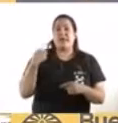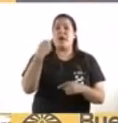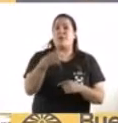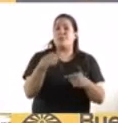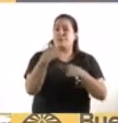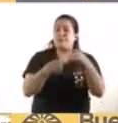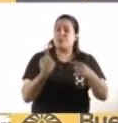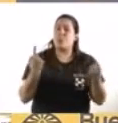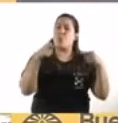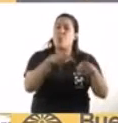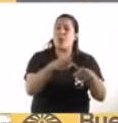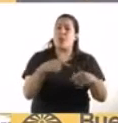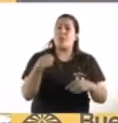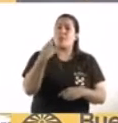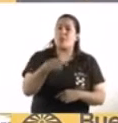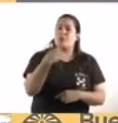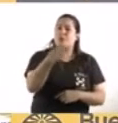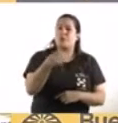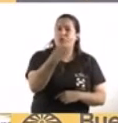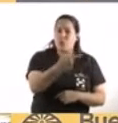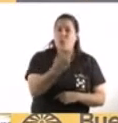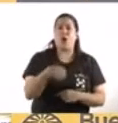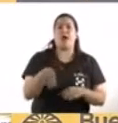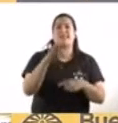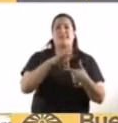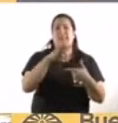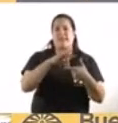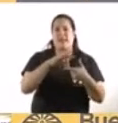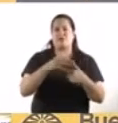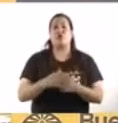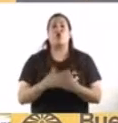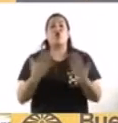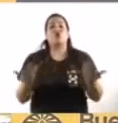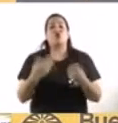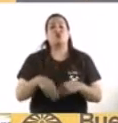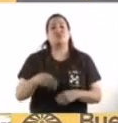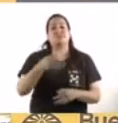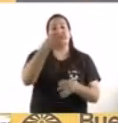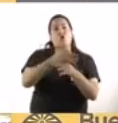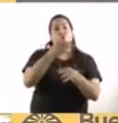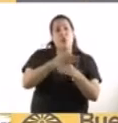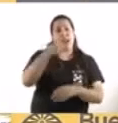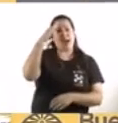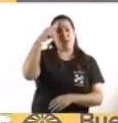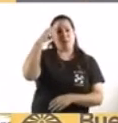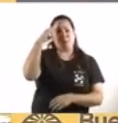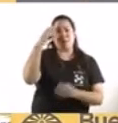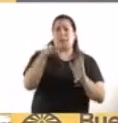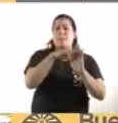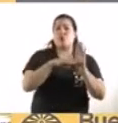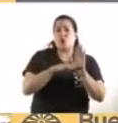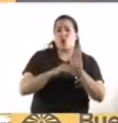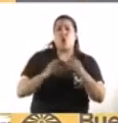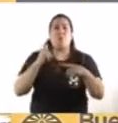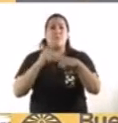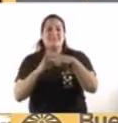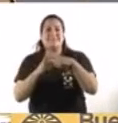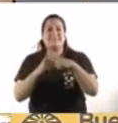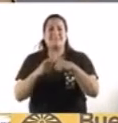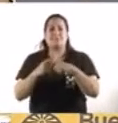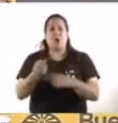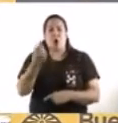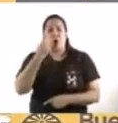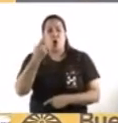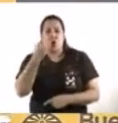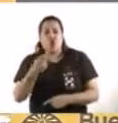escuelas, más el testeo a los docentes, es que el nivel de contagio dentro del sistema educativo es igual que en el